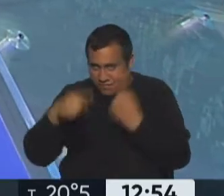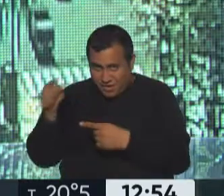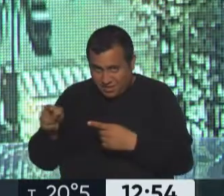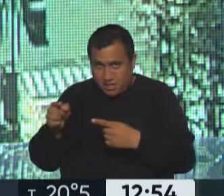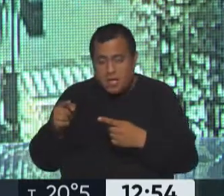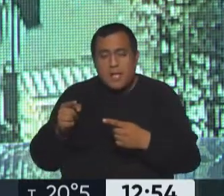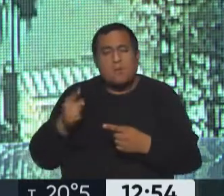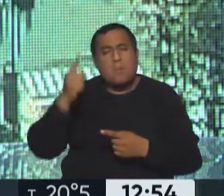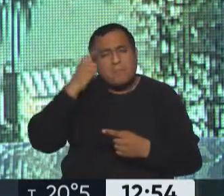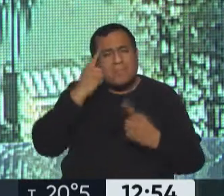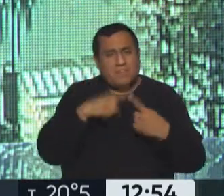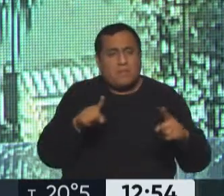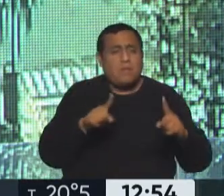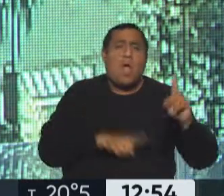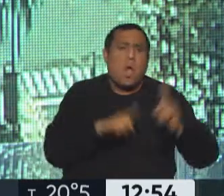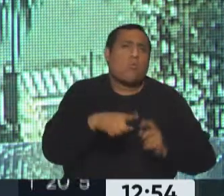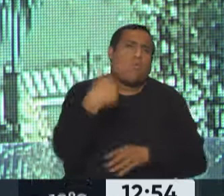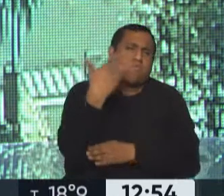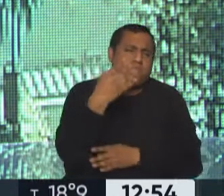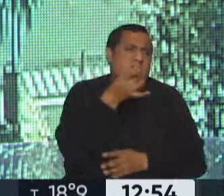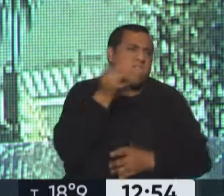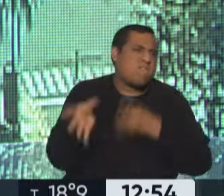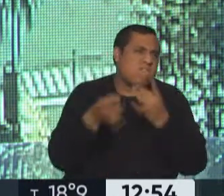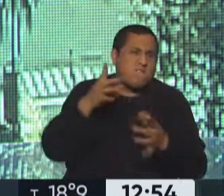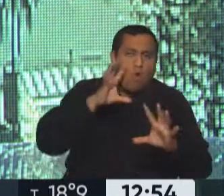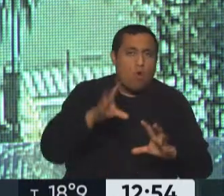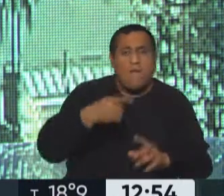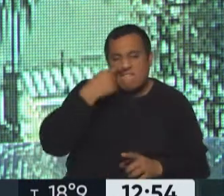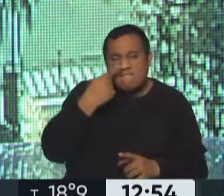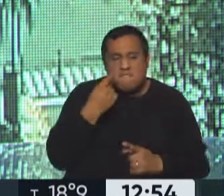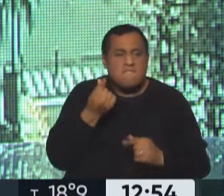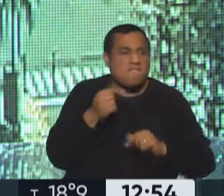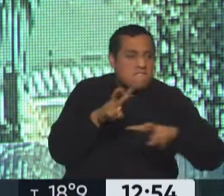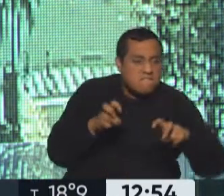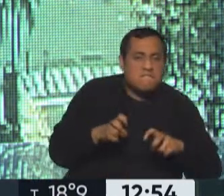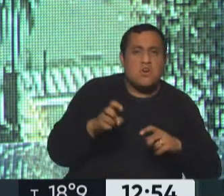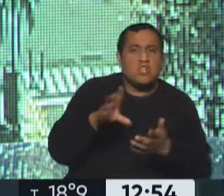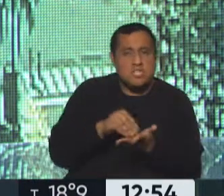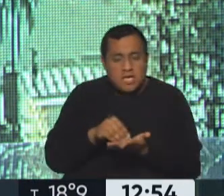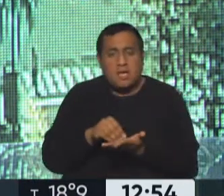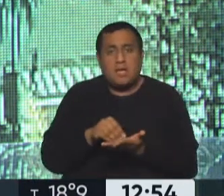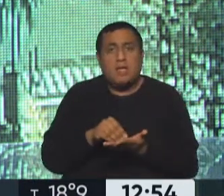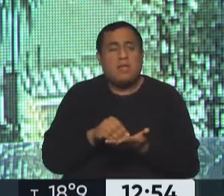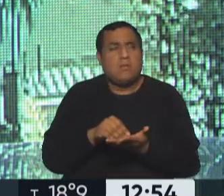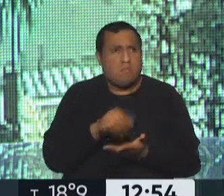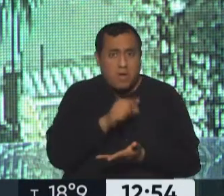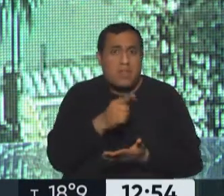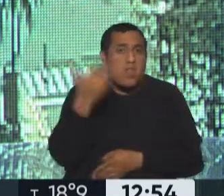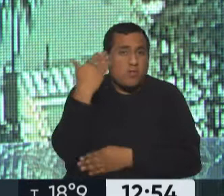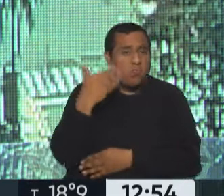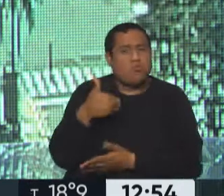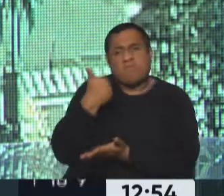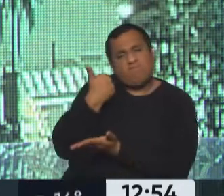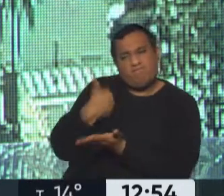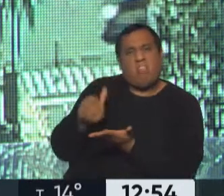ese sentido, por intereses, obviamente, intereses económicos de sus tierras y territorios, estamos hablando de un discurso racista, porque